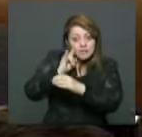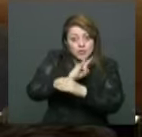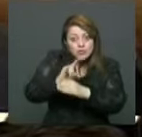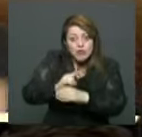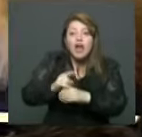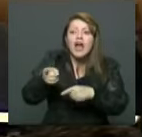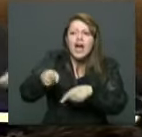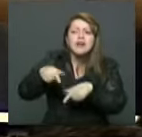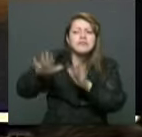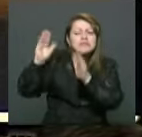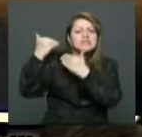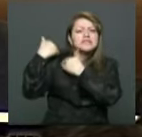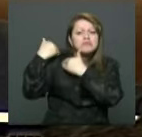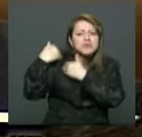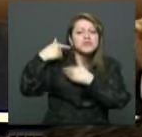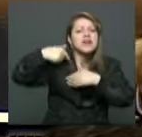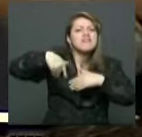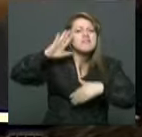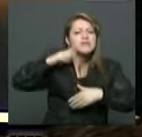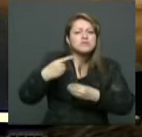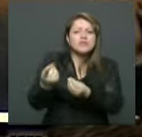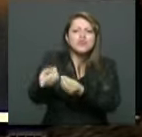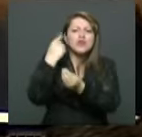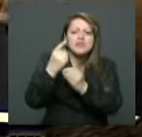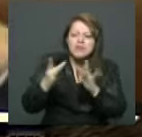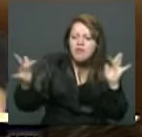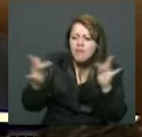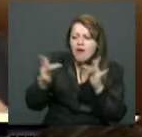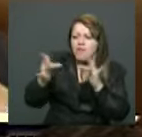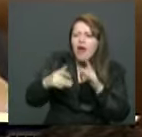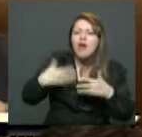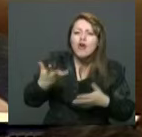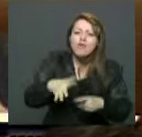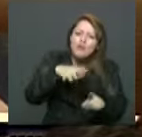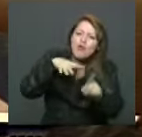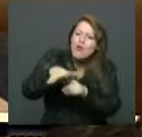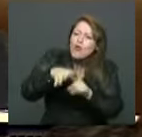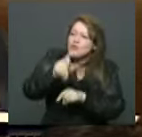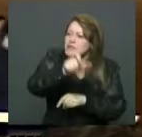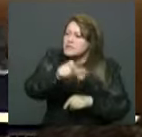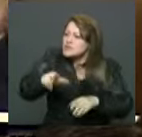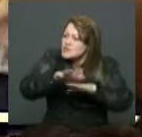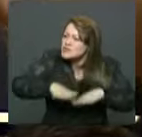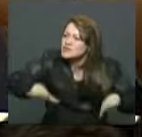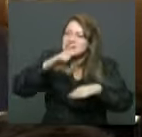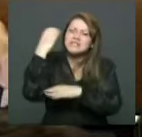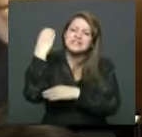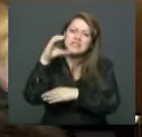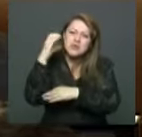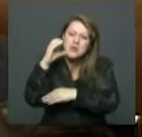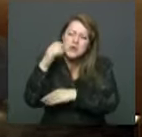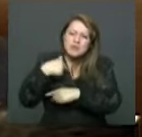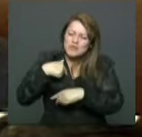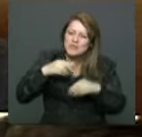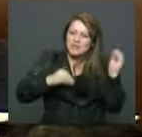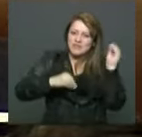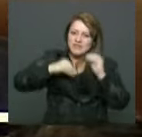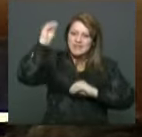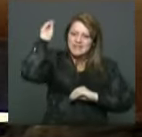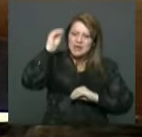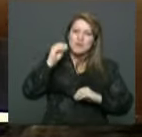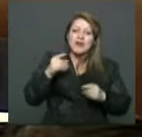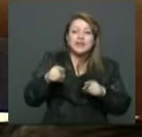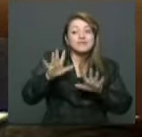su cargo como una herramienta política para atentar contra la oposición en el país y contra aquellos sectores políticos que no le sean